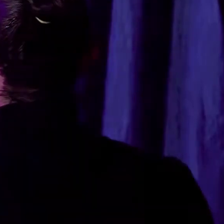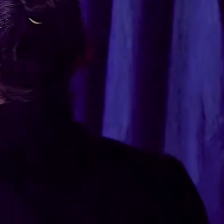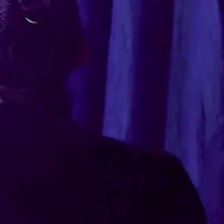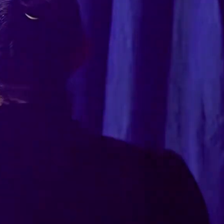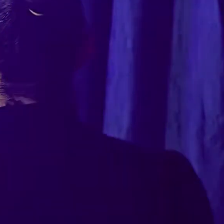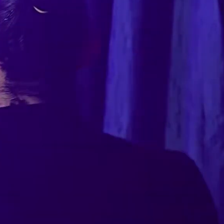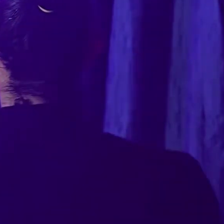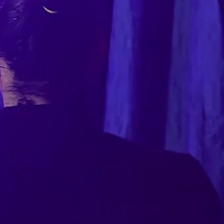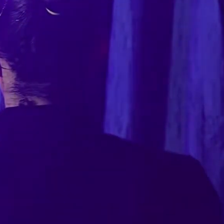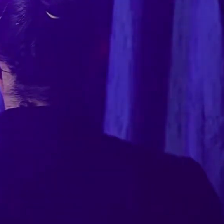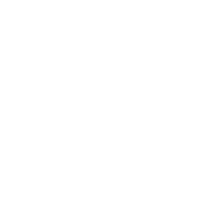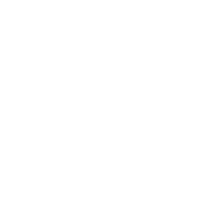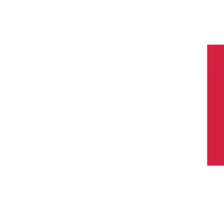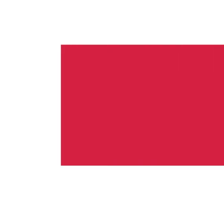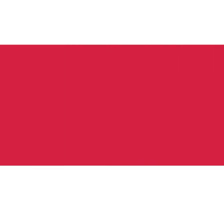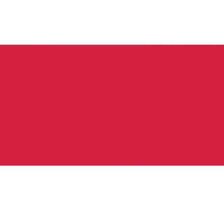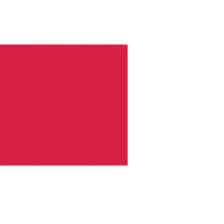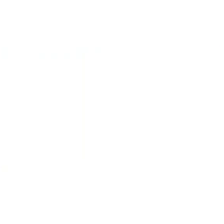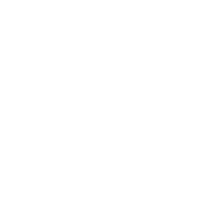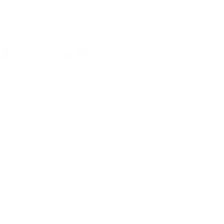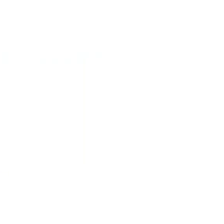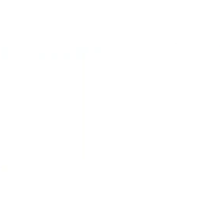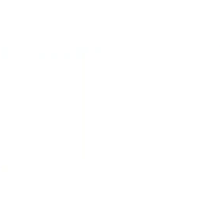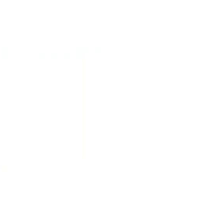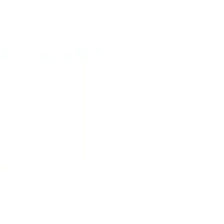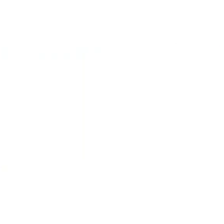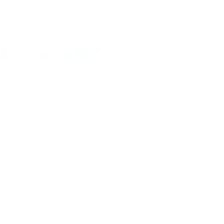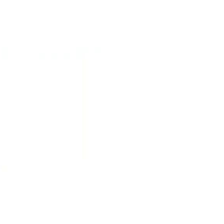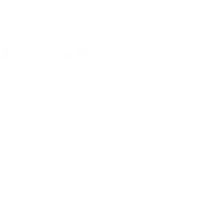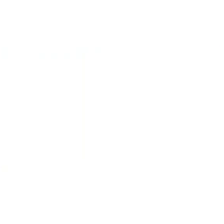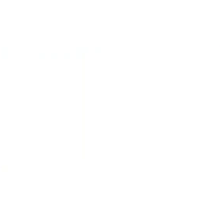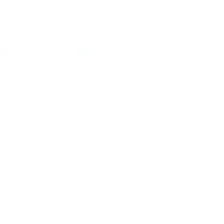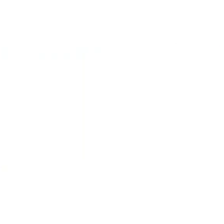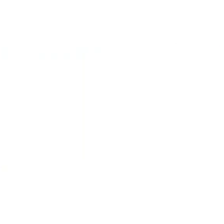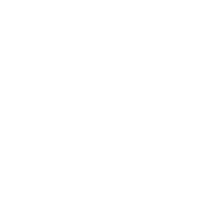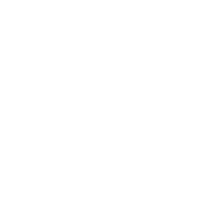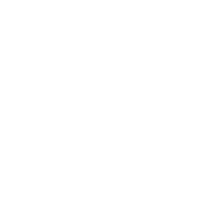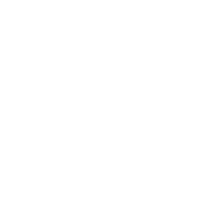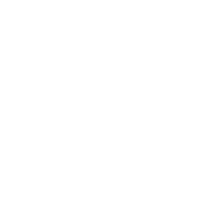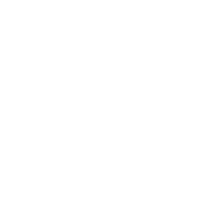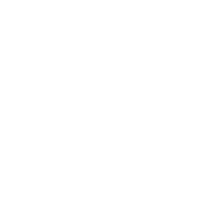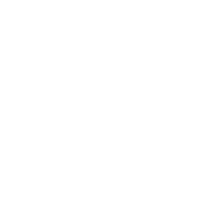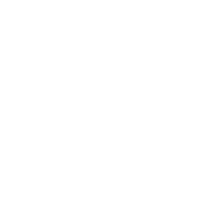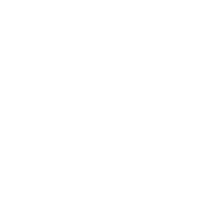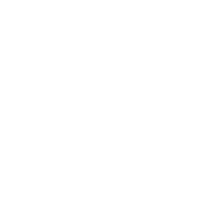¡Gracias! ¡Gracias! ¡Gracias!